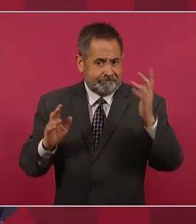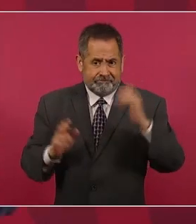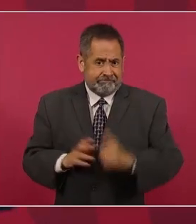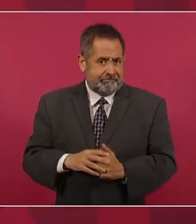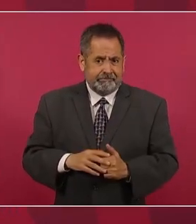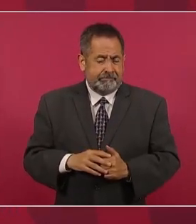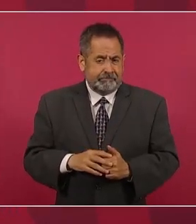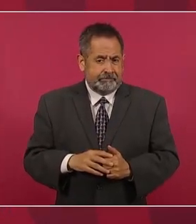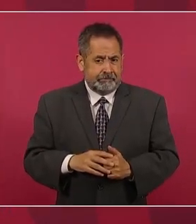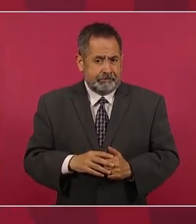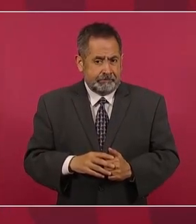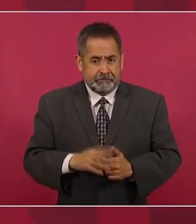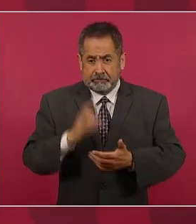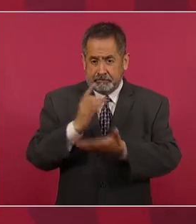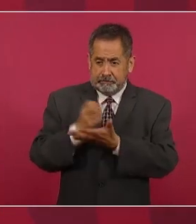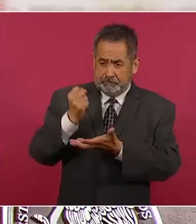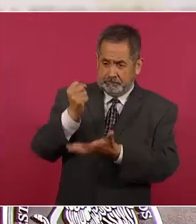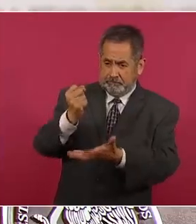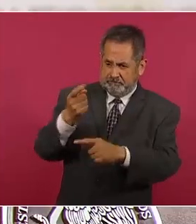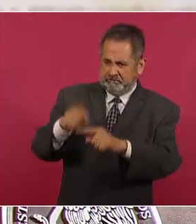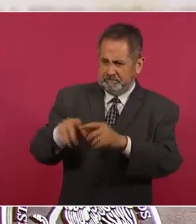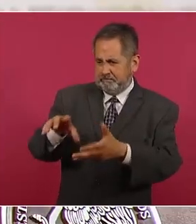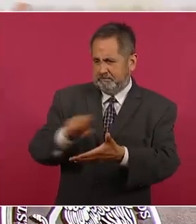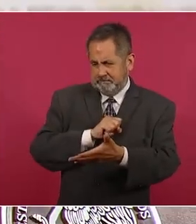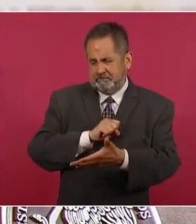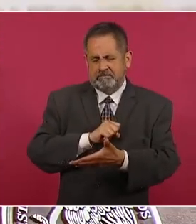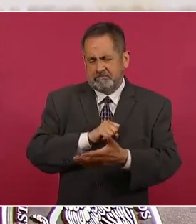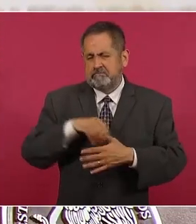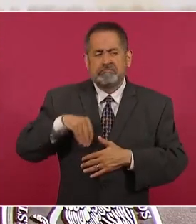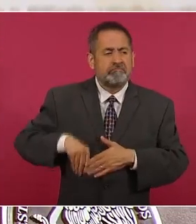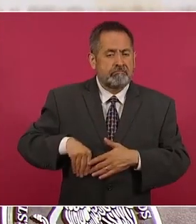sólo el presupuesto, esa era una parte,